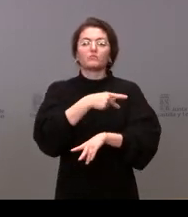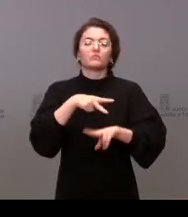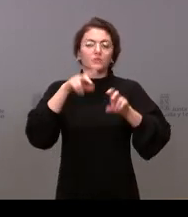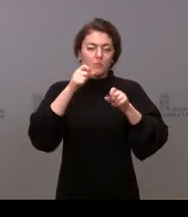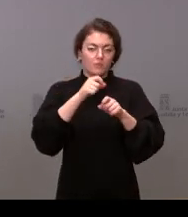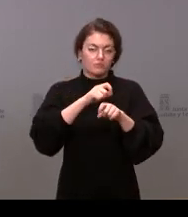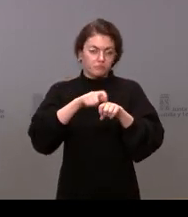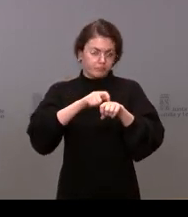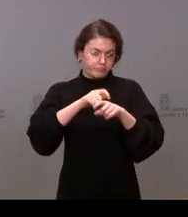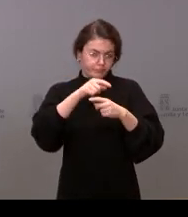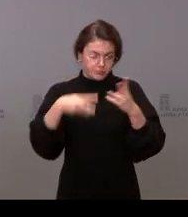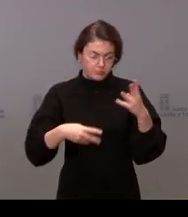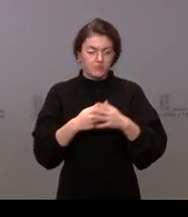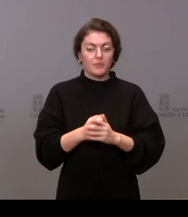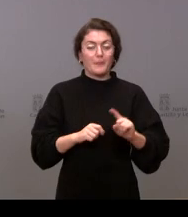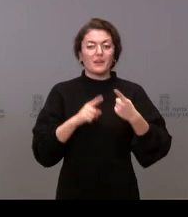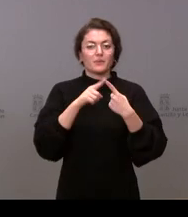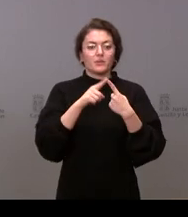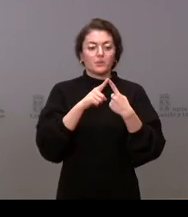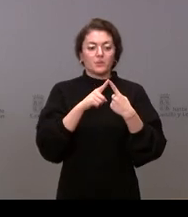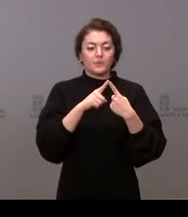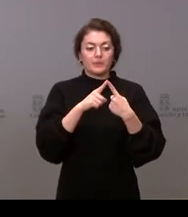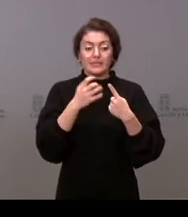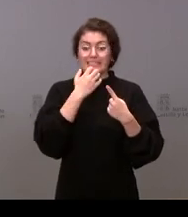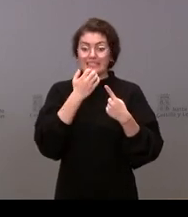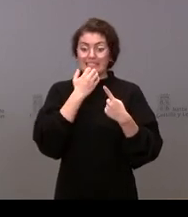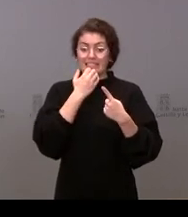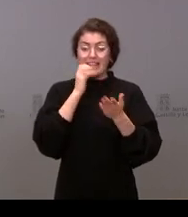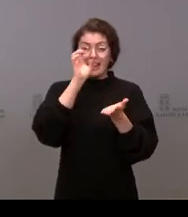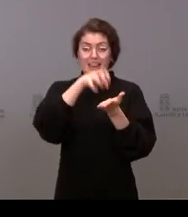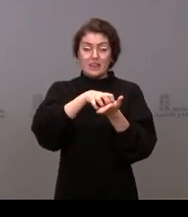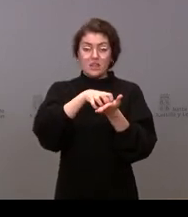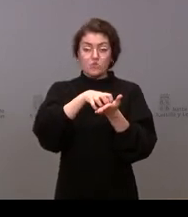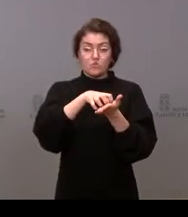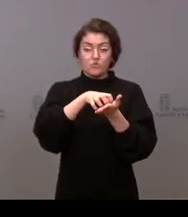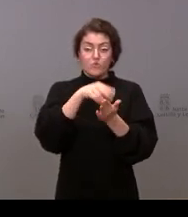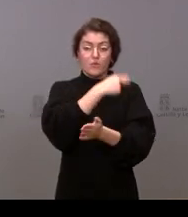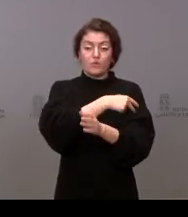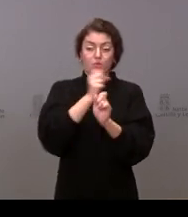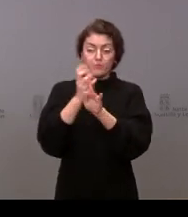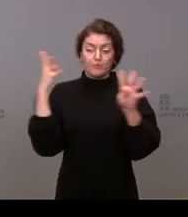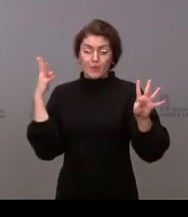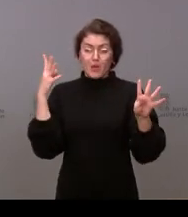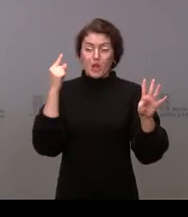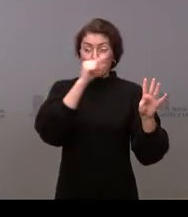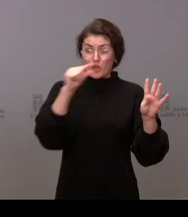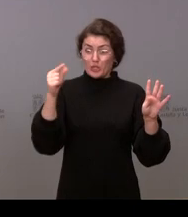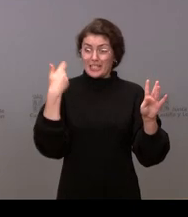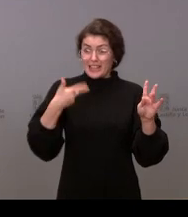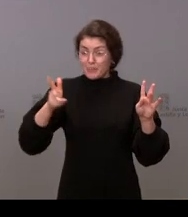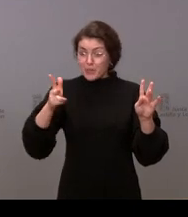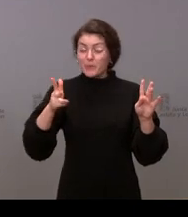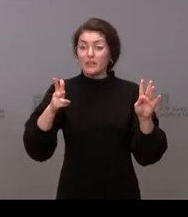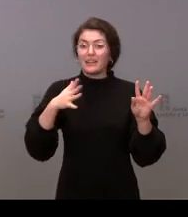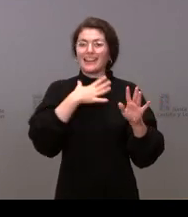En primer lugar, si con la apertura de los centros de vacunación masiva y las dosis disponibles, creen que es posible